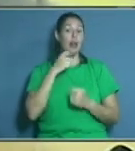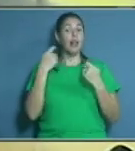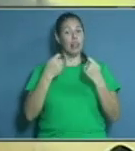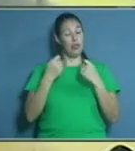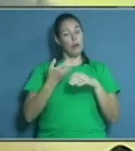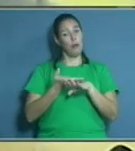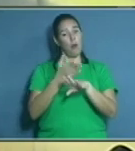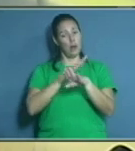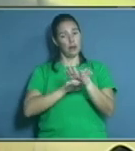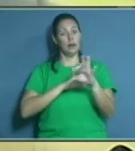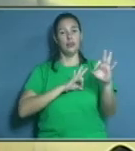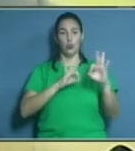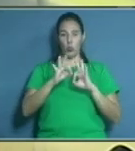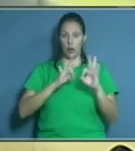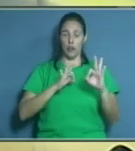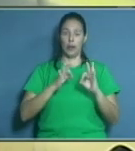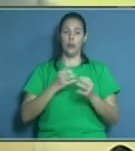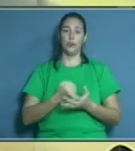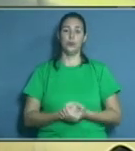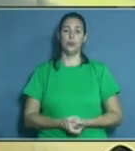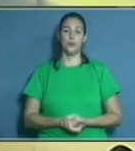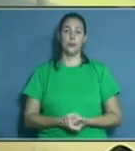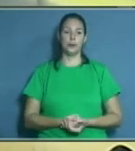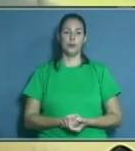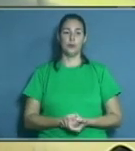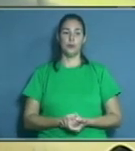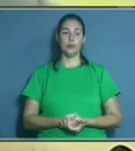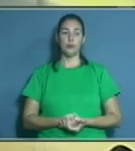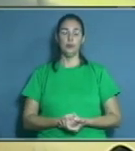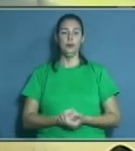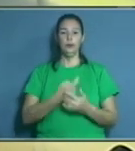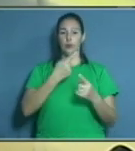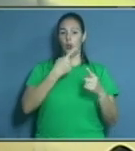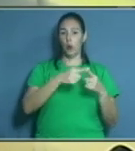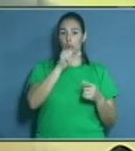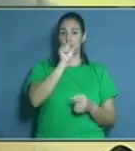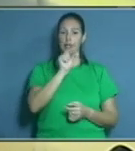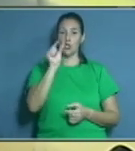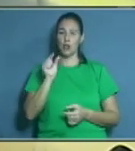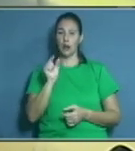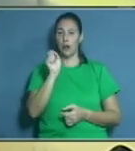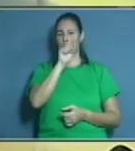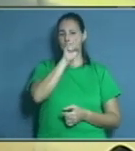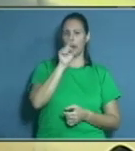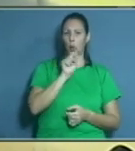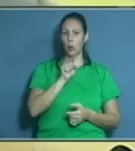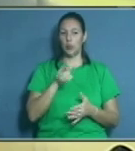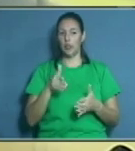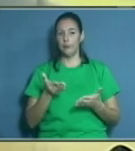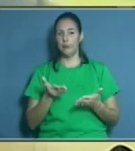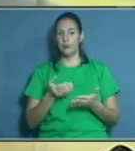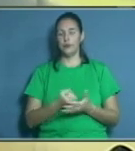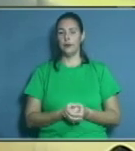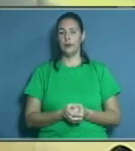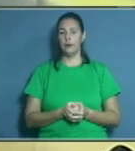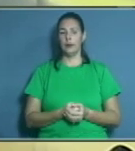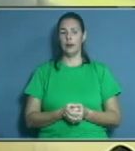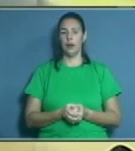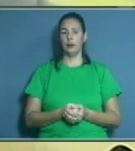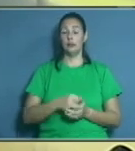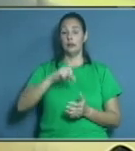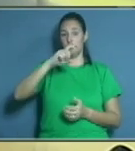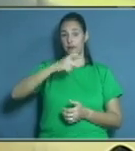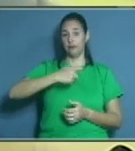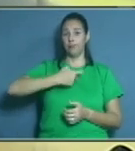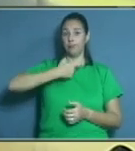cómo no. Tenemos que contribuir también a su cuidado. Erenia Marrero González le pregunta, doctora Mildred, ¿la prótesis